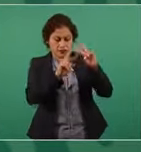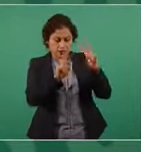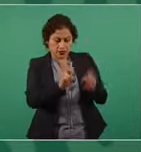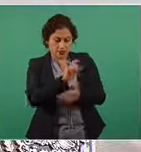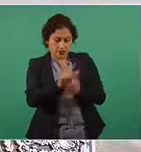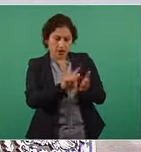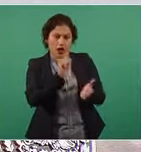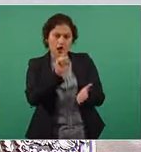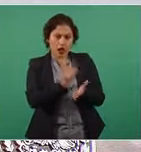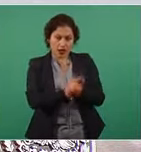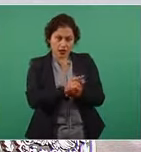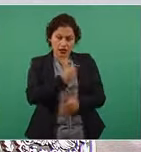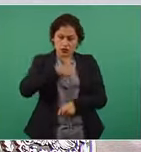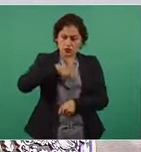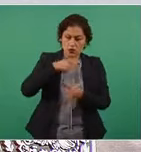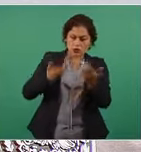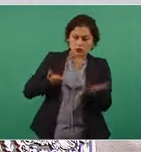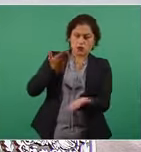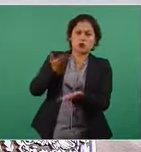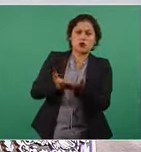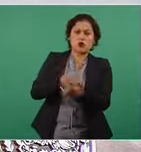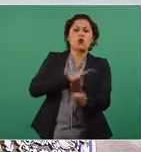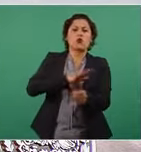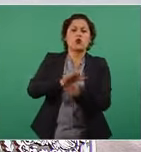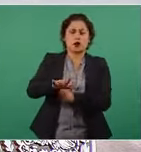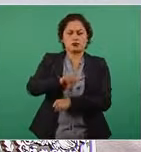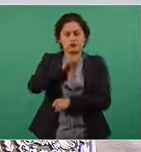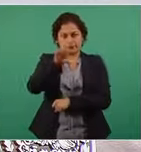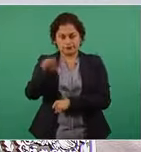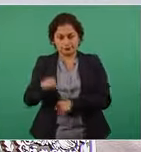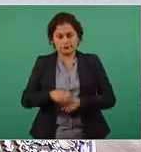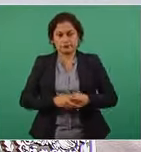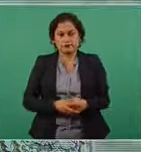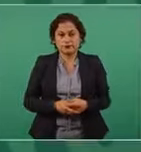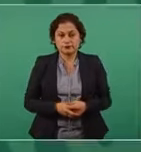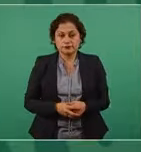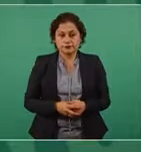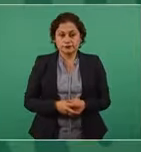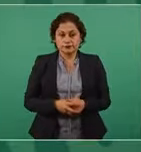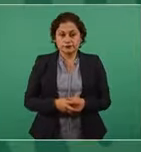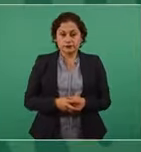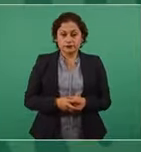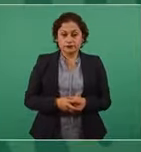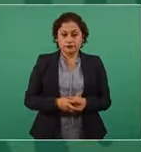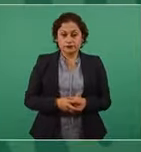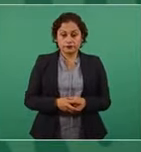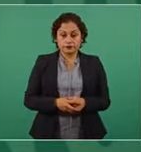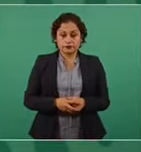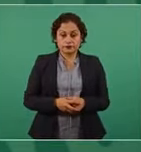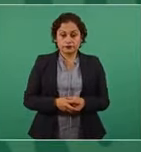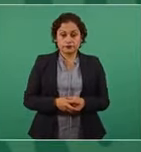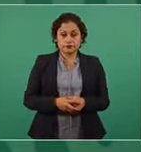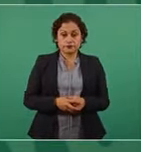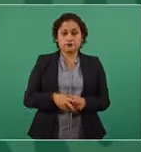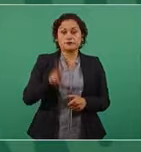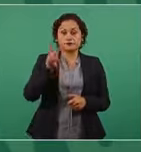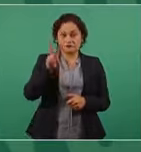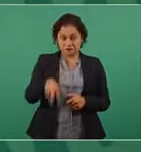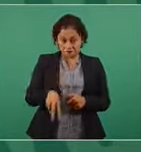nuestras iniciativas. La verdad que ya se hizo